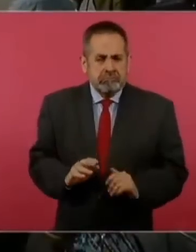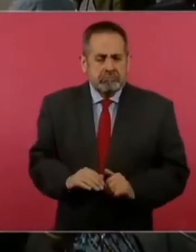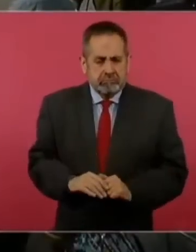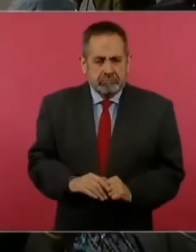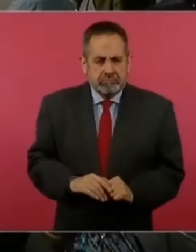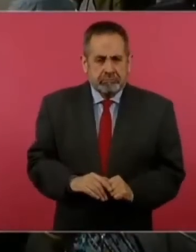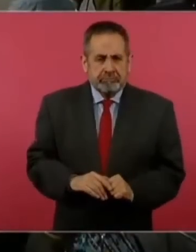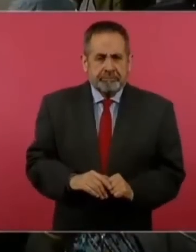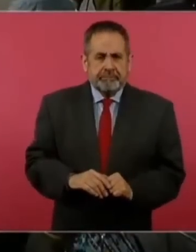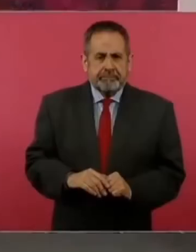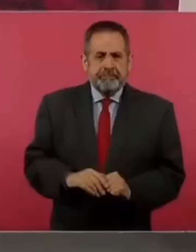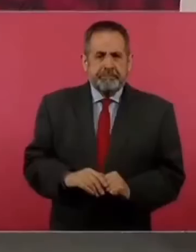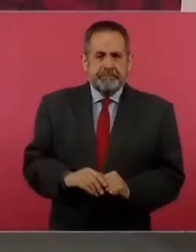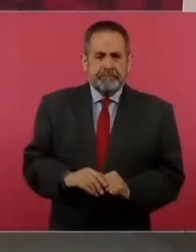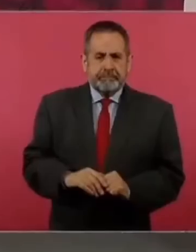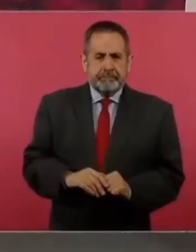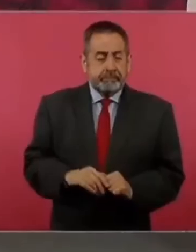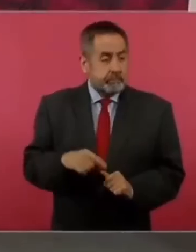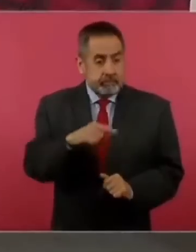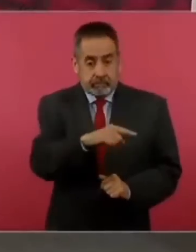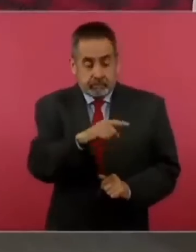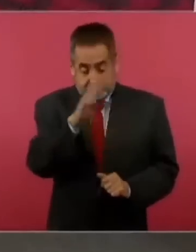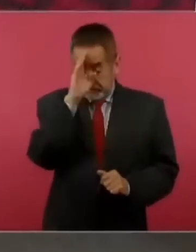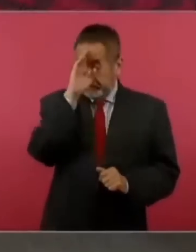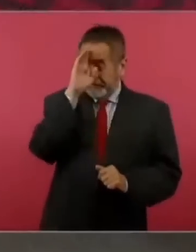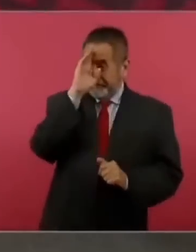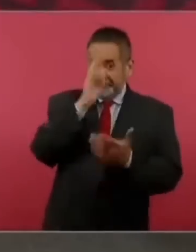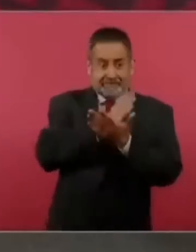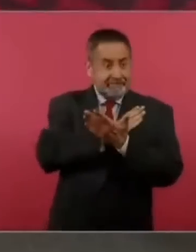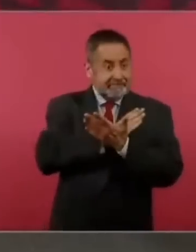Ya, Pero esto no.